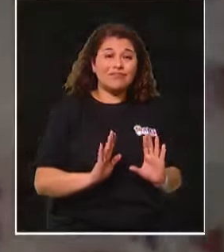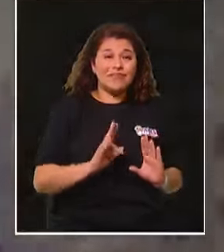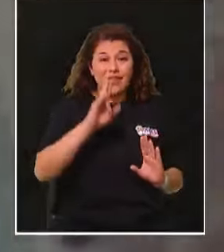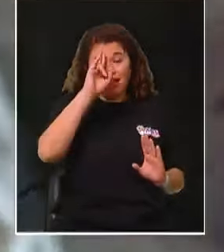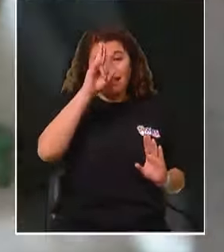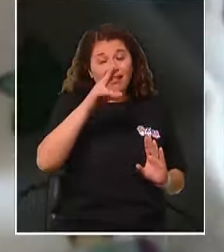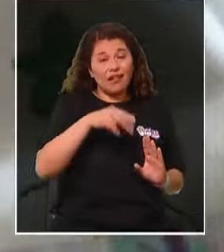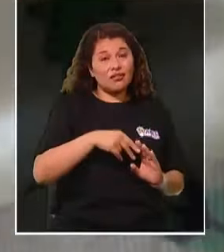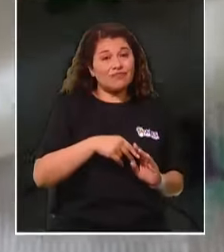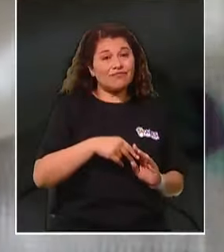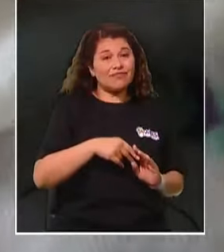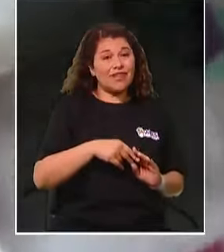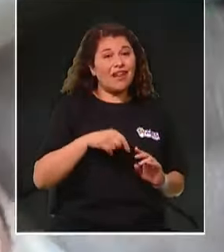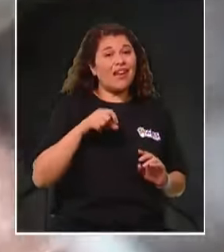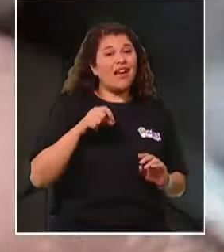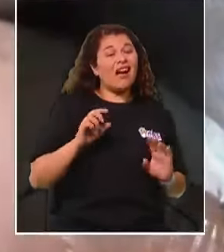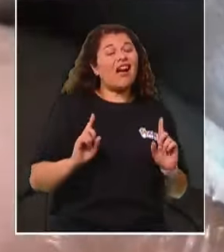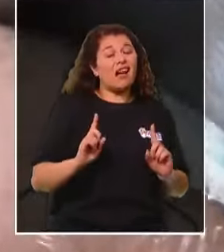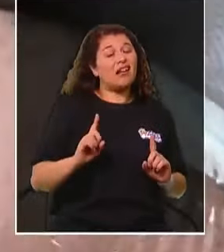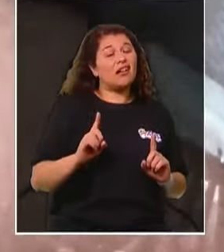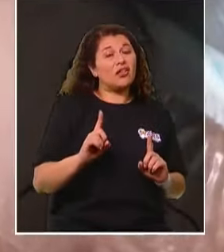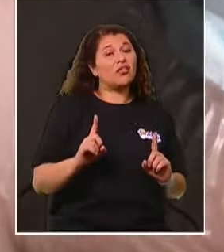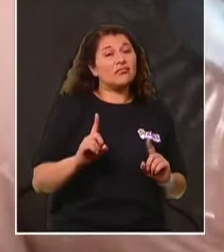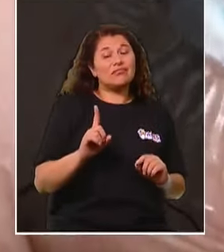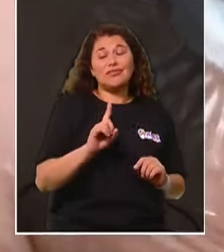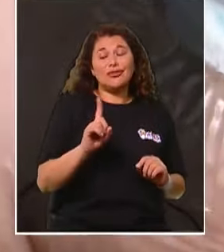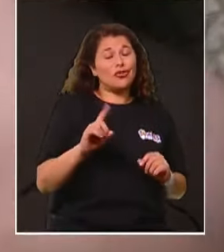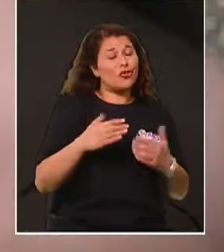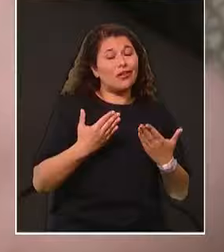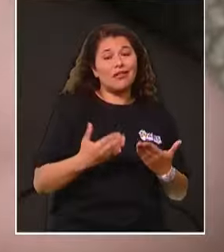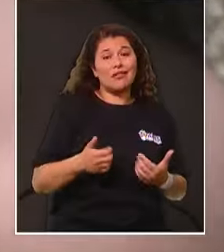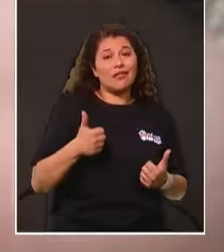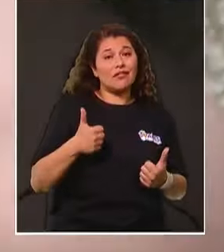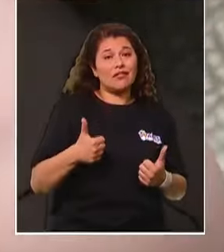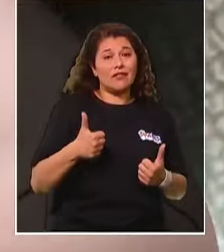Para ti, si algo no está bien, significa que todo está mal.